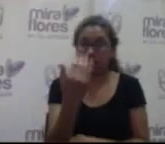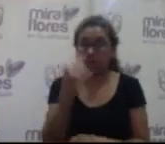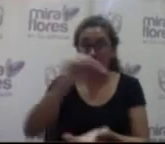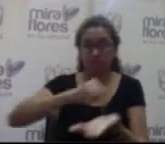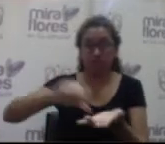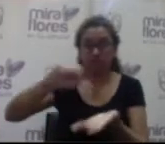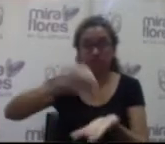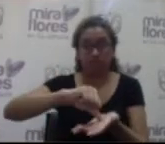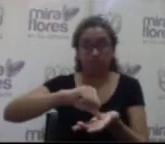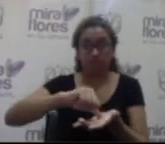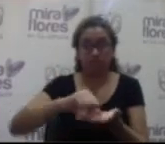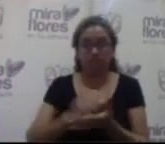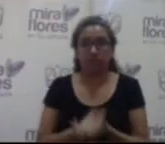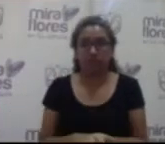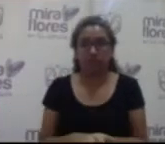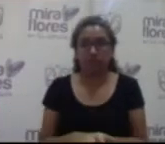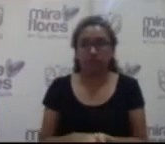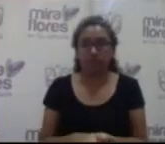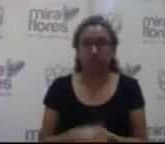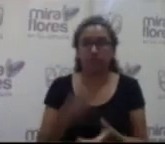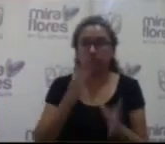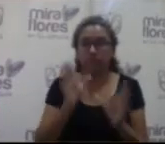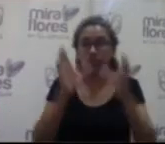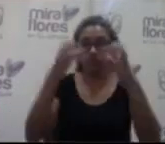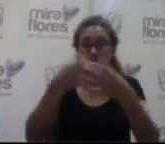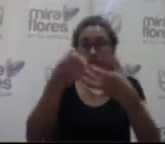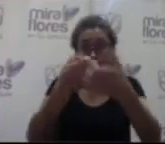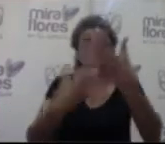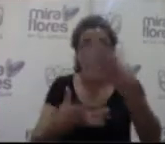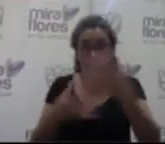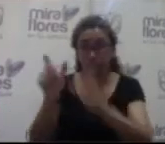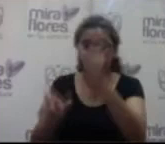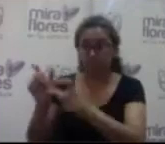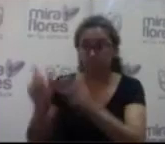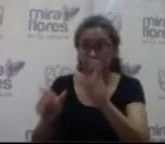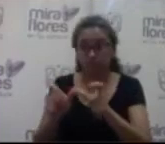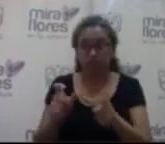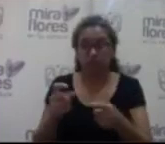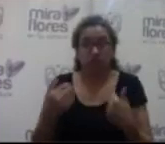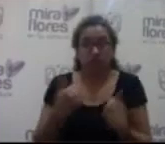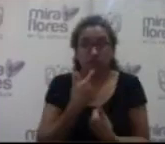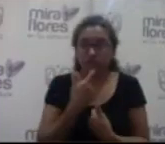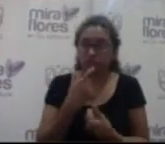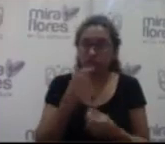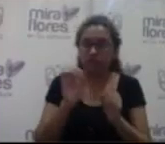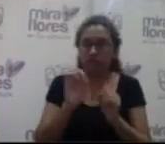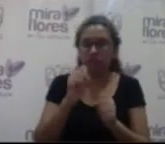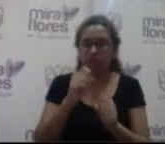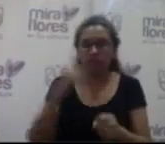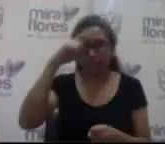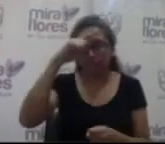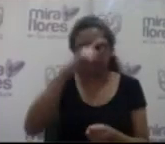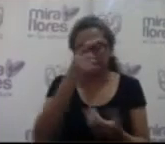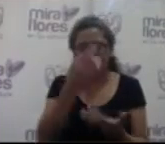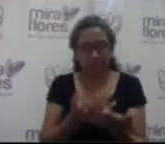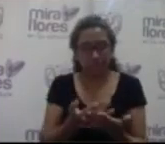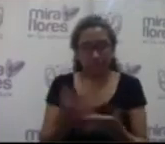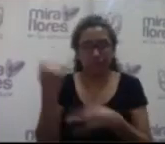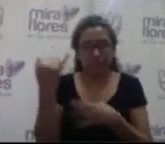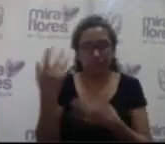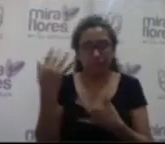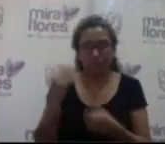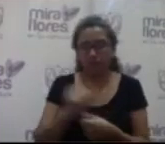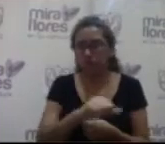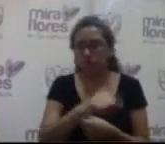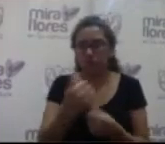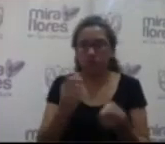gracias al apoyo en el comité técnico del personal de obras públicas de que tenían una serie de carencias y que no era necesario esperar que se haga